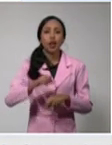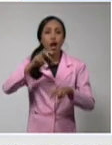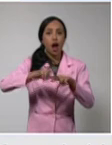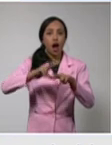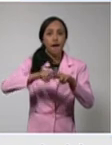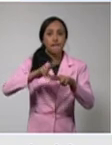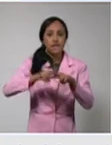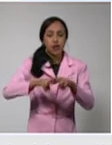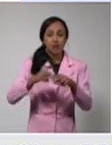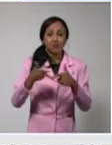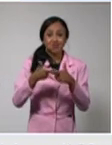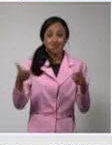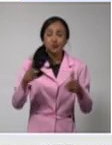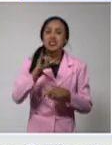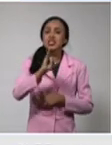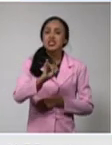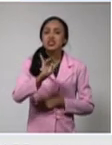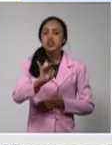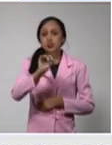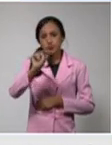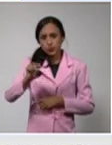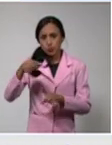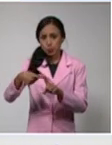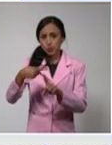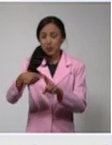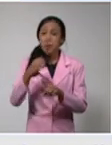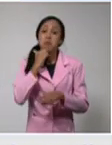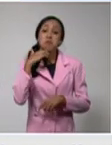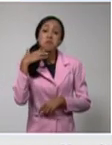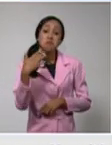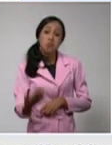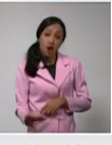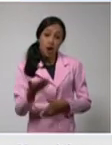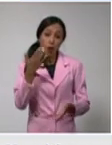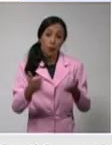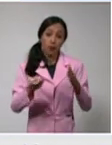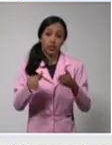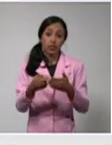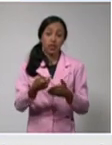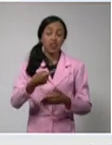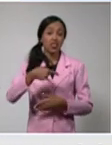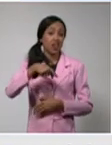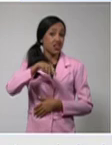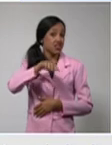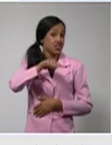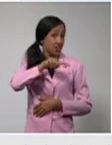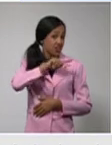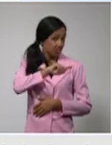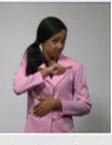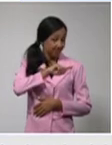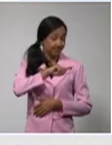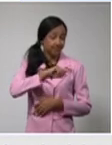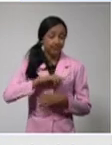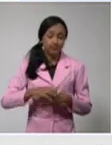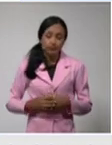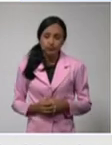67 casos, en comparación con el día de ayer,